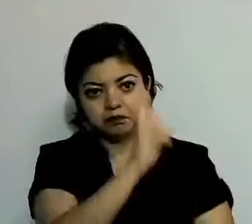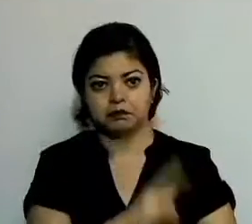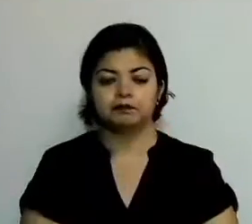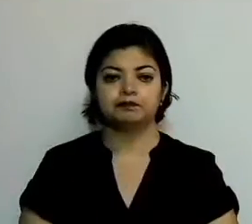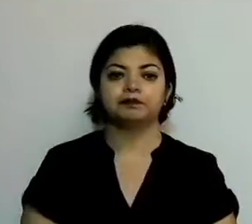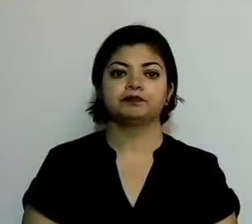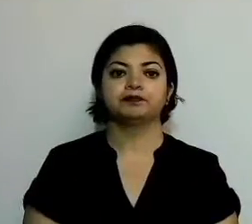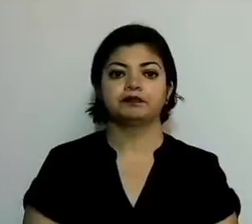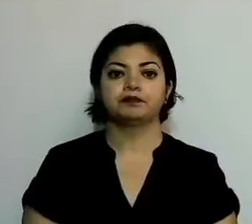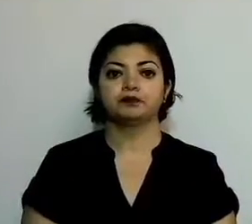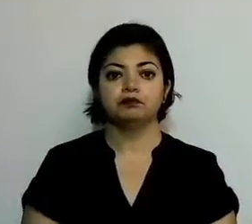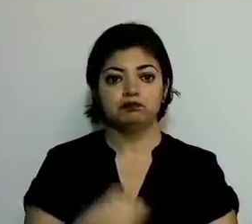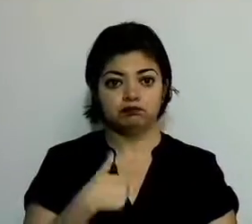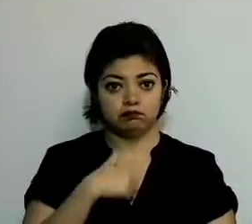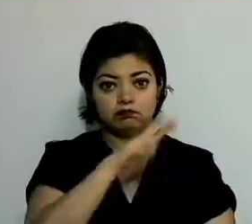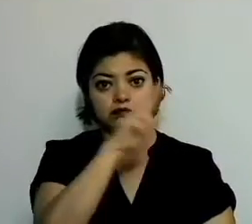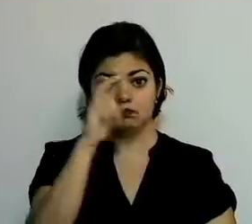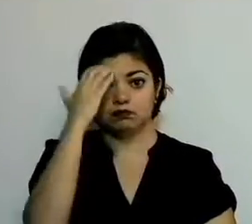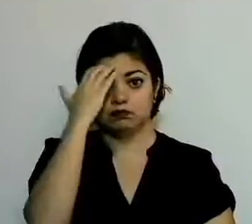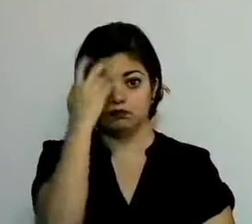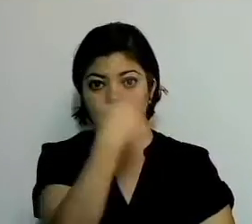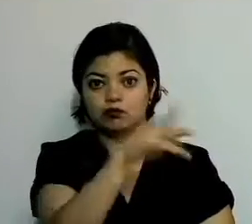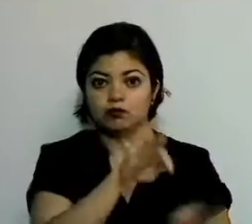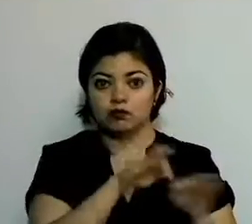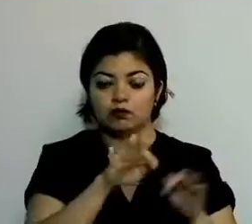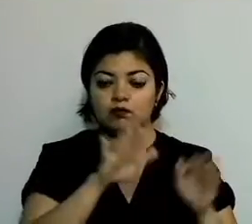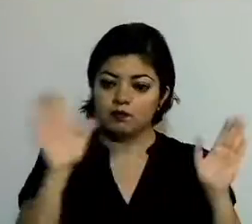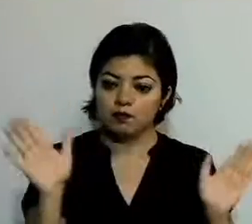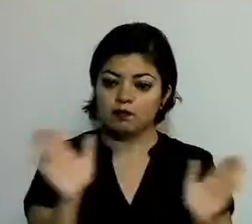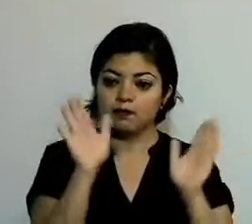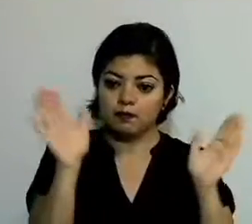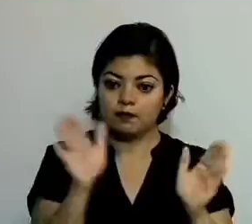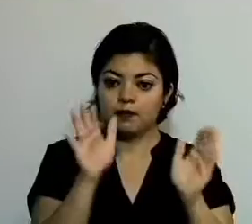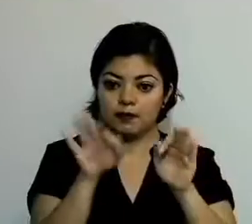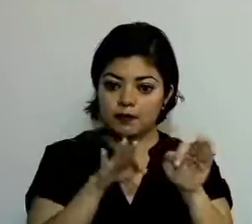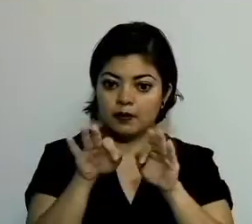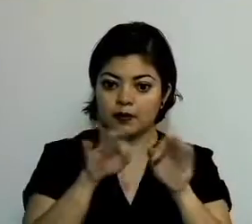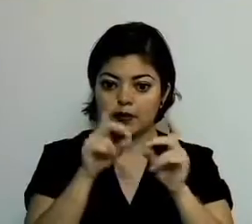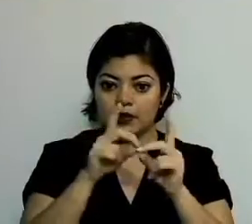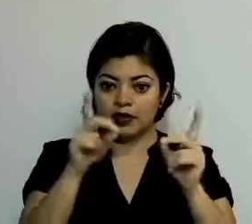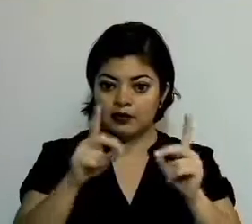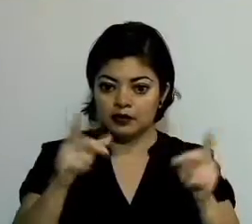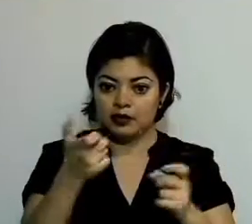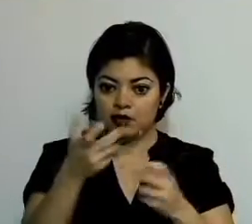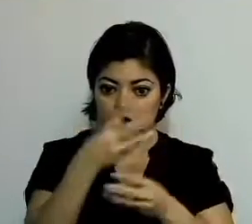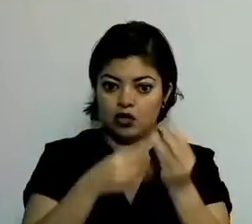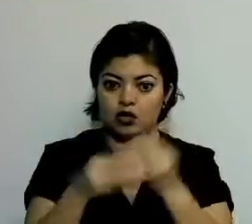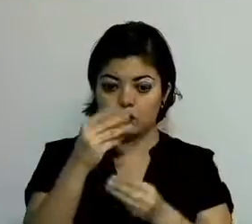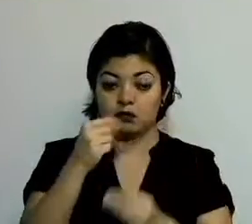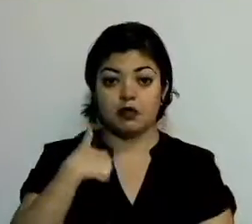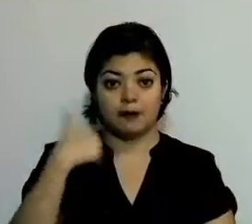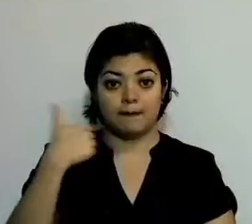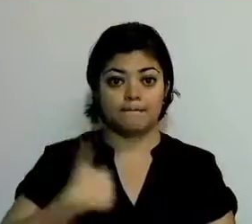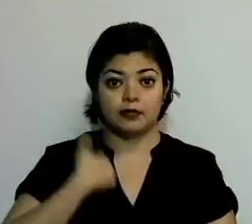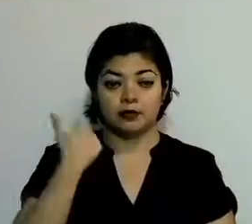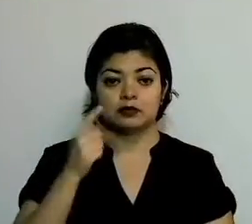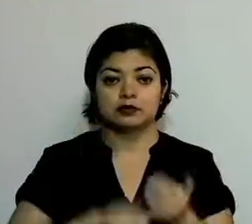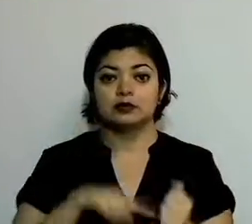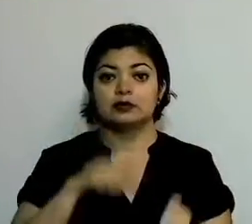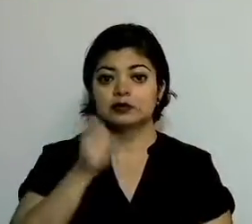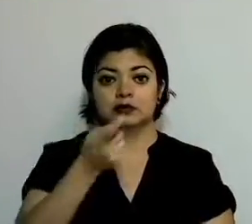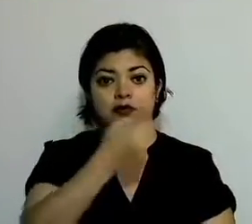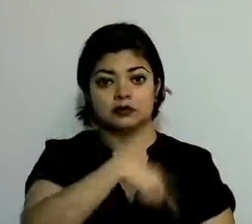Reconozco su trabajo e interés por impulsar el desarrollo económico. Aprovecho para decirle que aquí, en la sexagésima